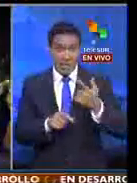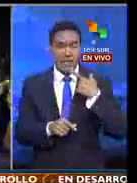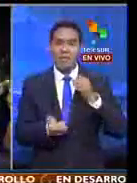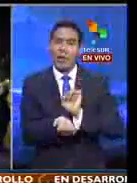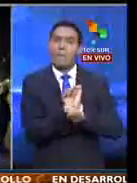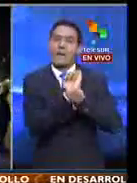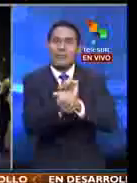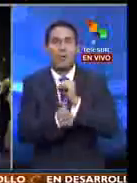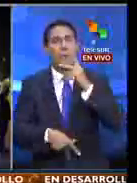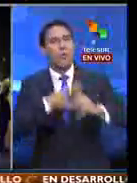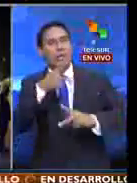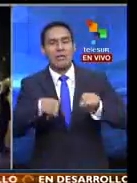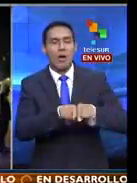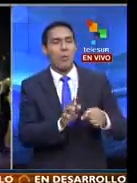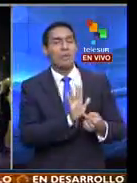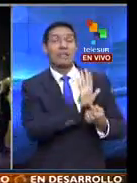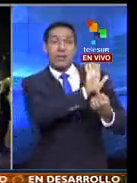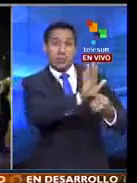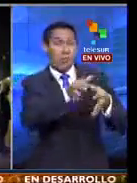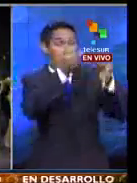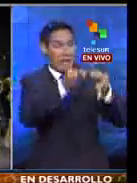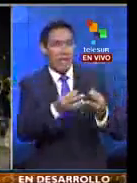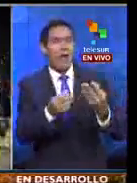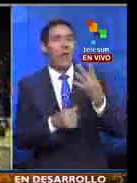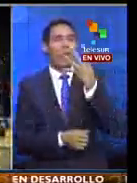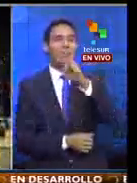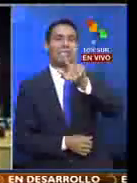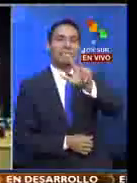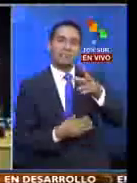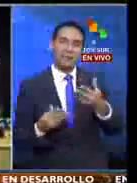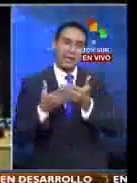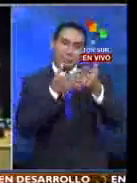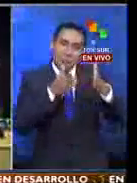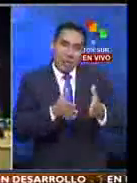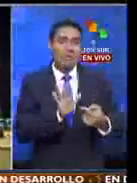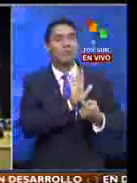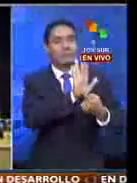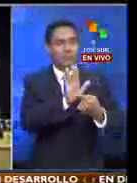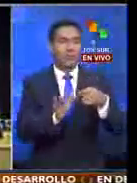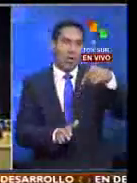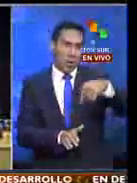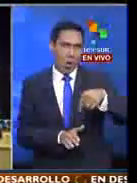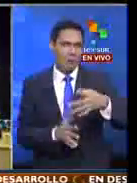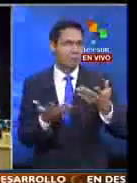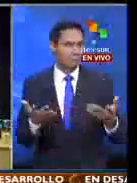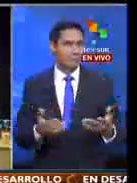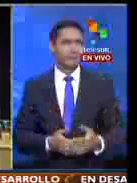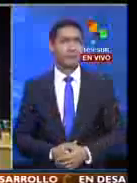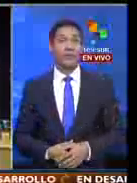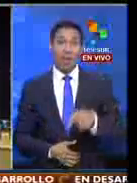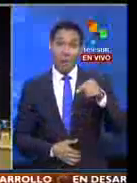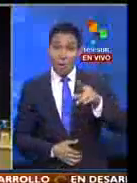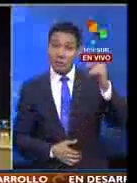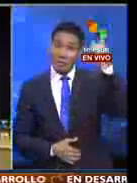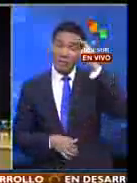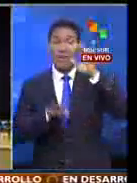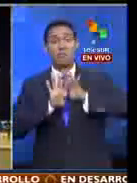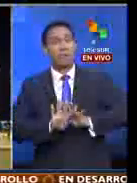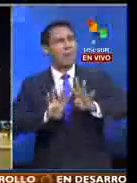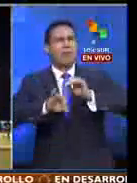políticos, y la presentación con vida de los 43 estudiantes normalistas. Hoy estaría esta jornada